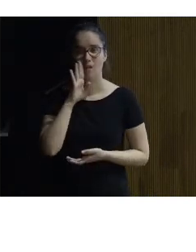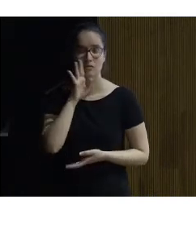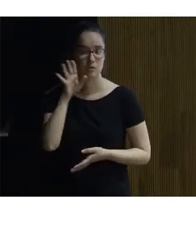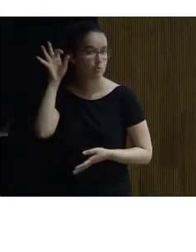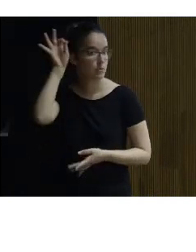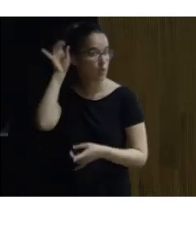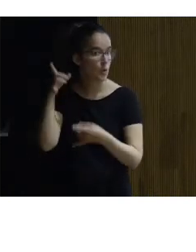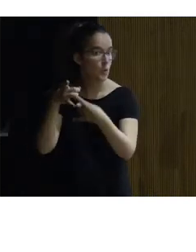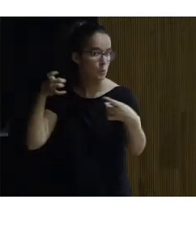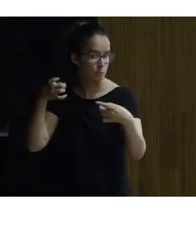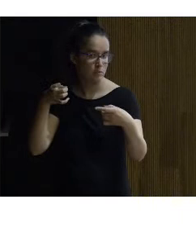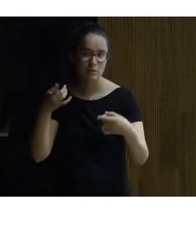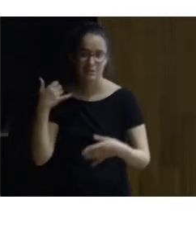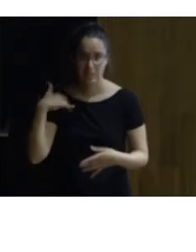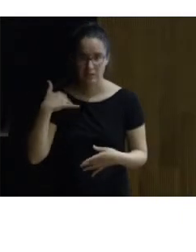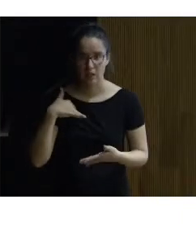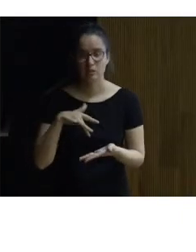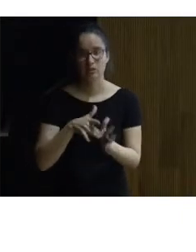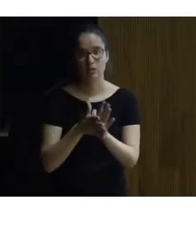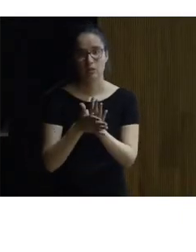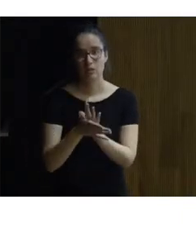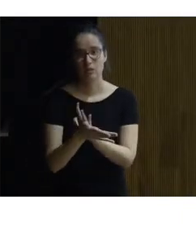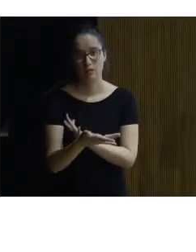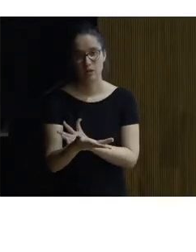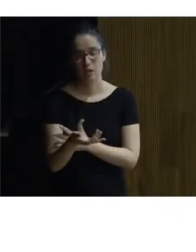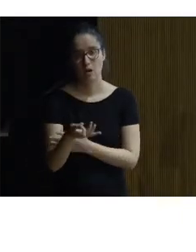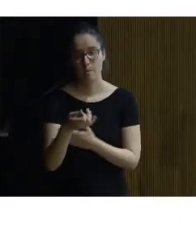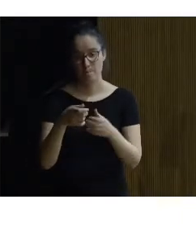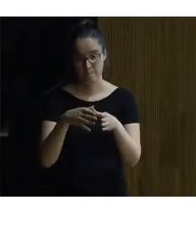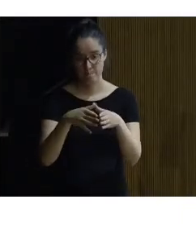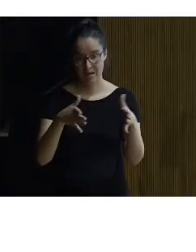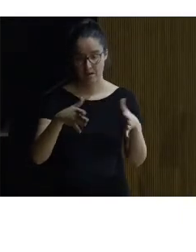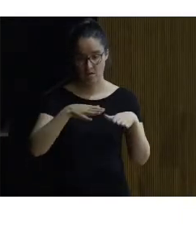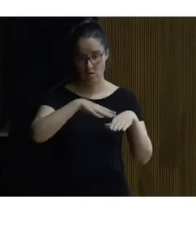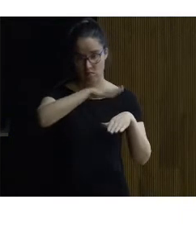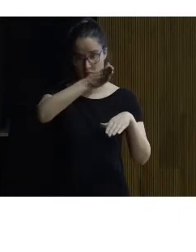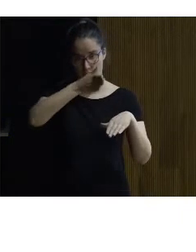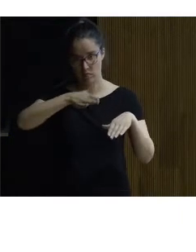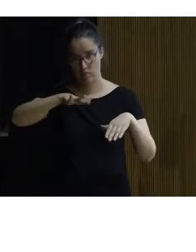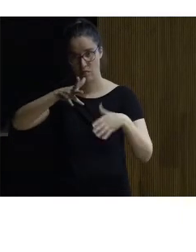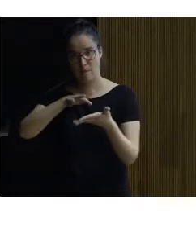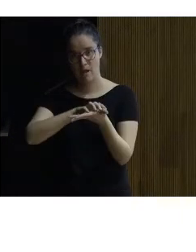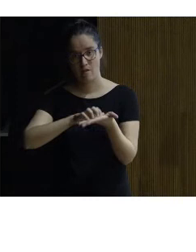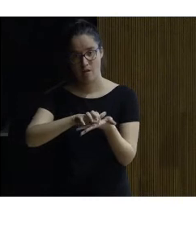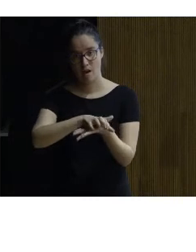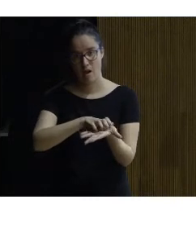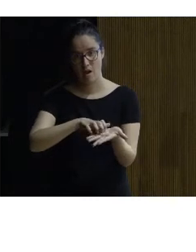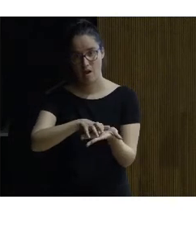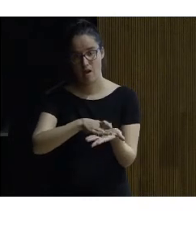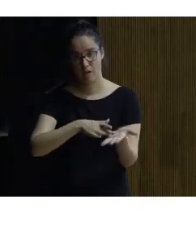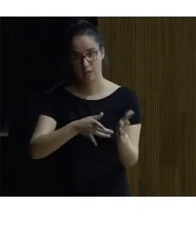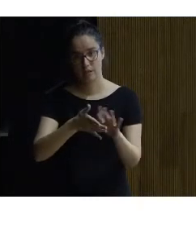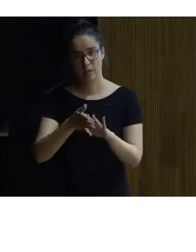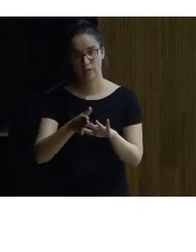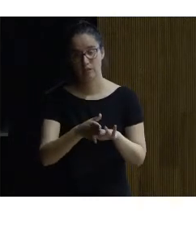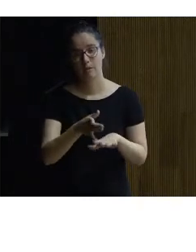magnético se acaba de colocar en la cual tenemos una maqueta en alto relieve y en braille y se mejoró la